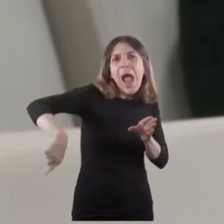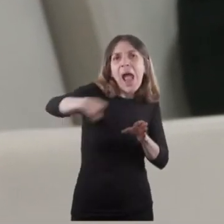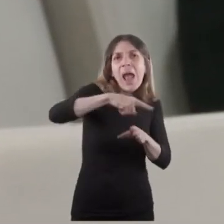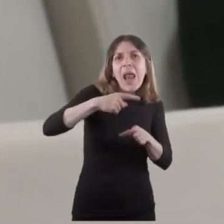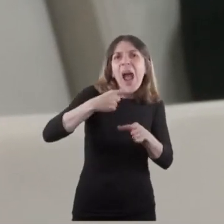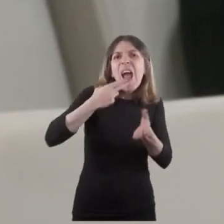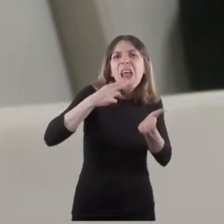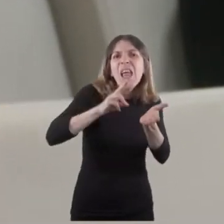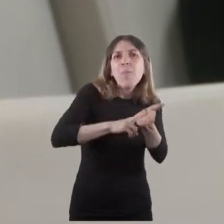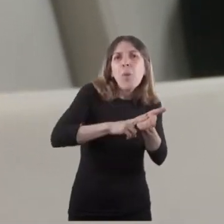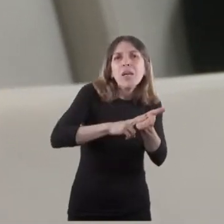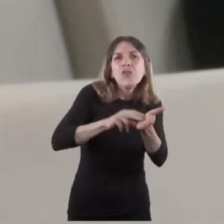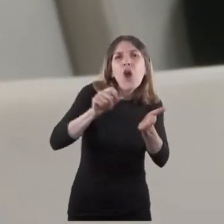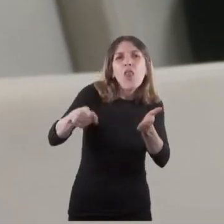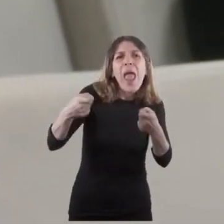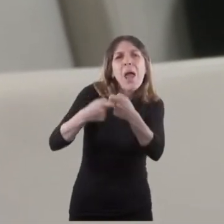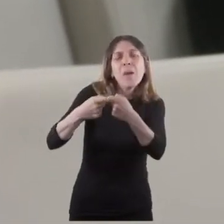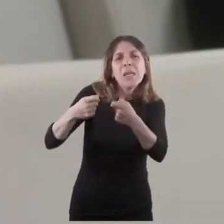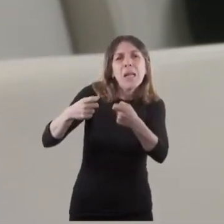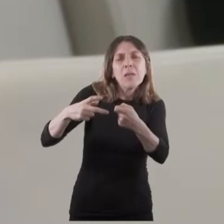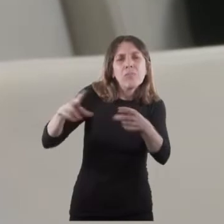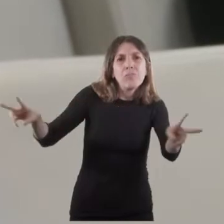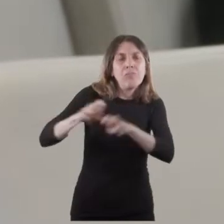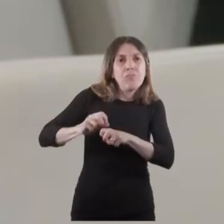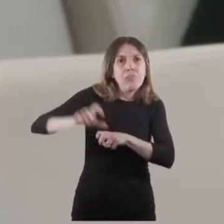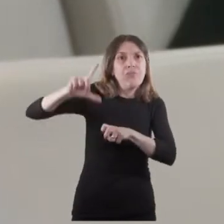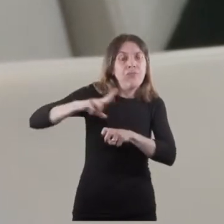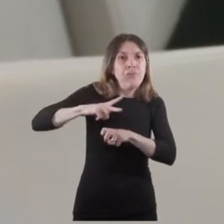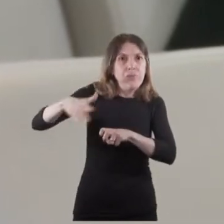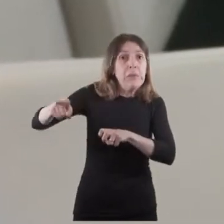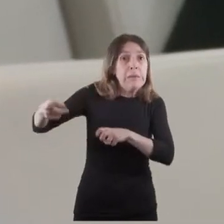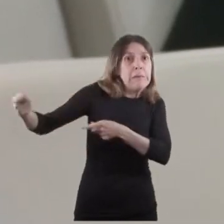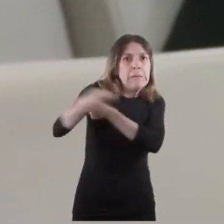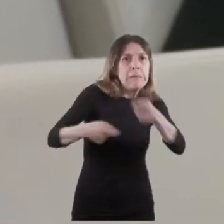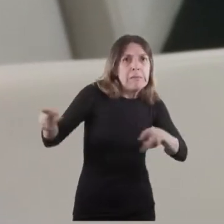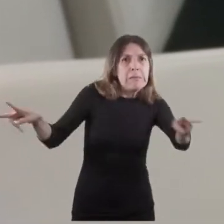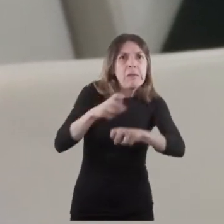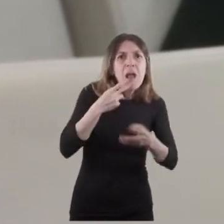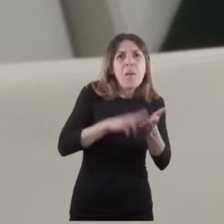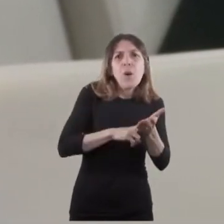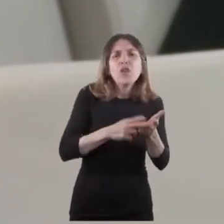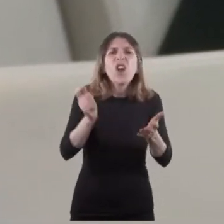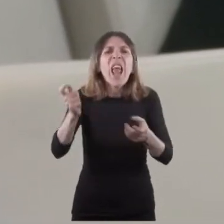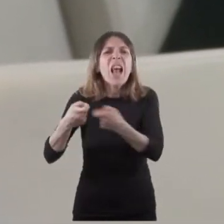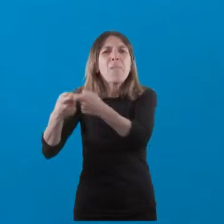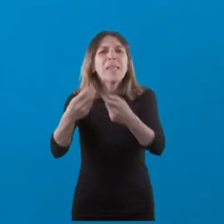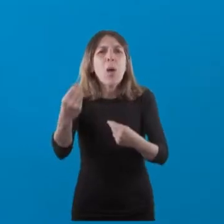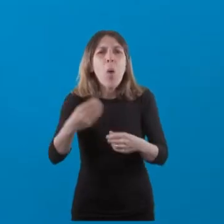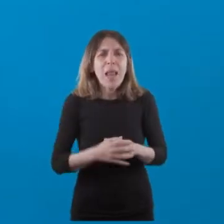impuesto de renta inesperada y aproximadamente cuántas empresas estarían incluidas en ese